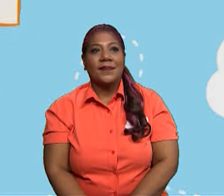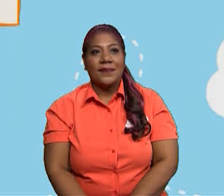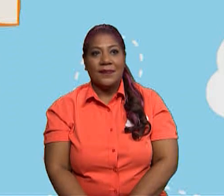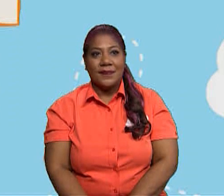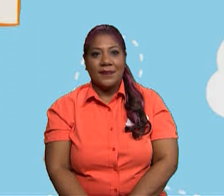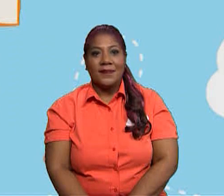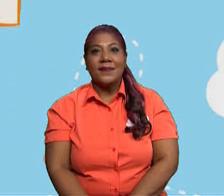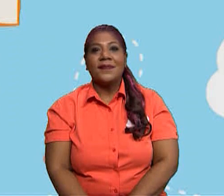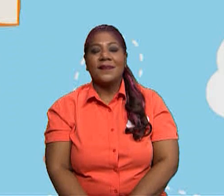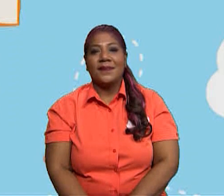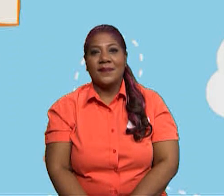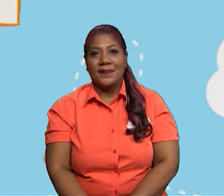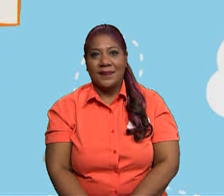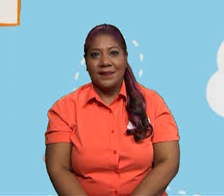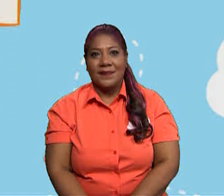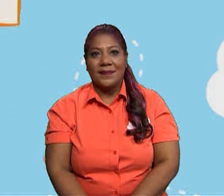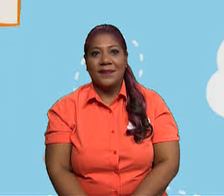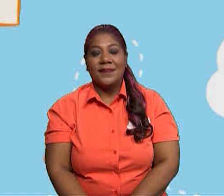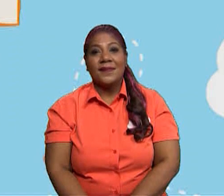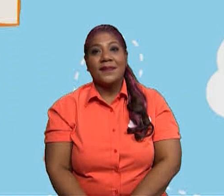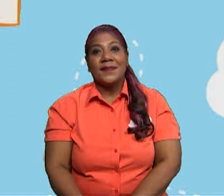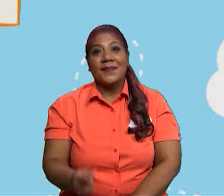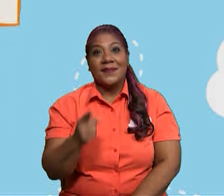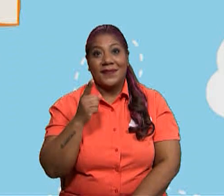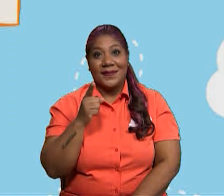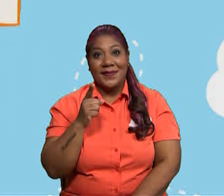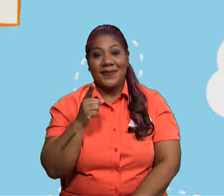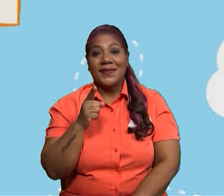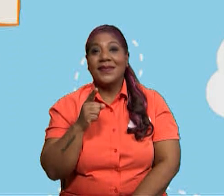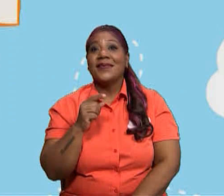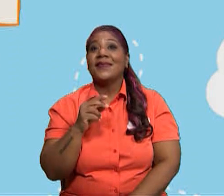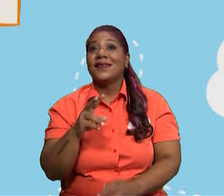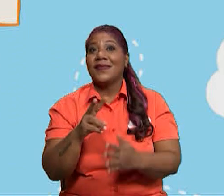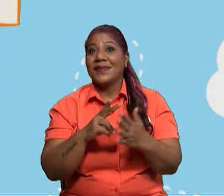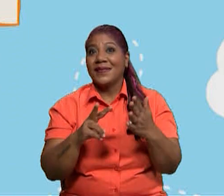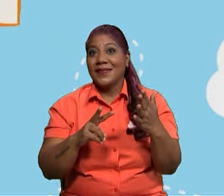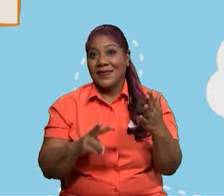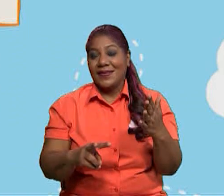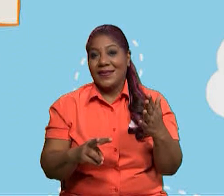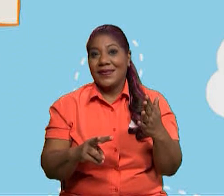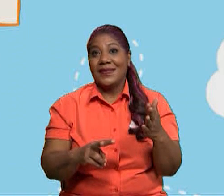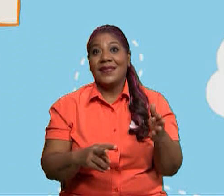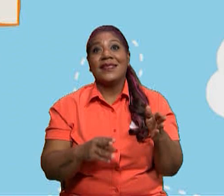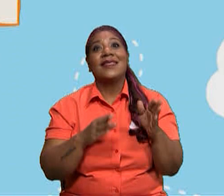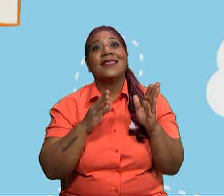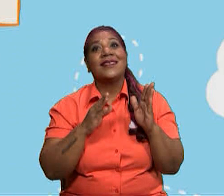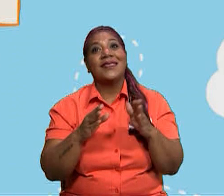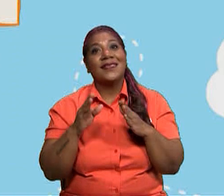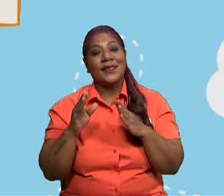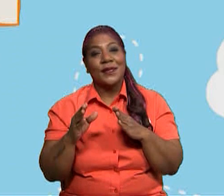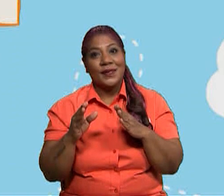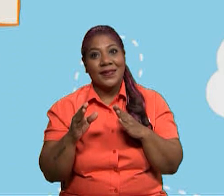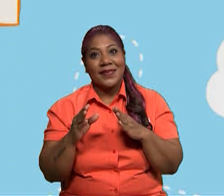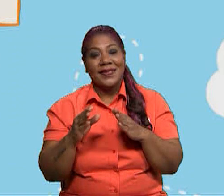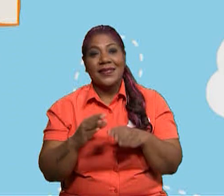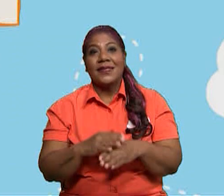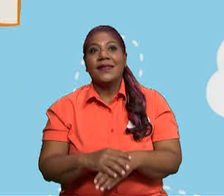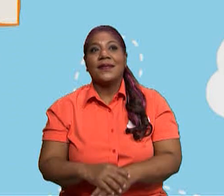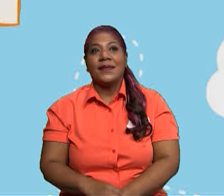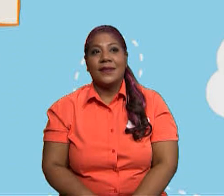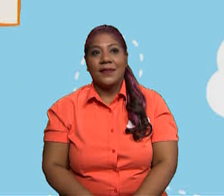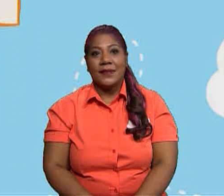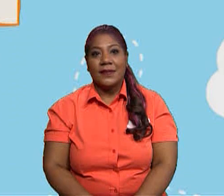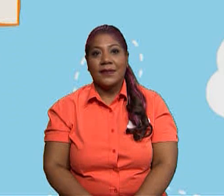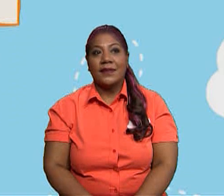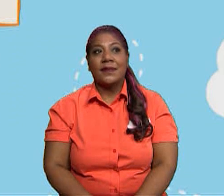diferente. Bueno, ahora a les va a tocar después de leerlo, ordenarlo y yo por ejemplo lo ordené de esta manera.